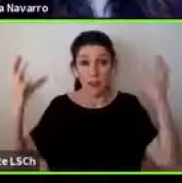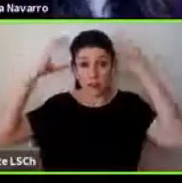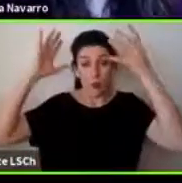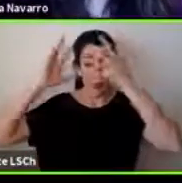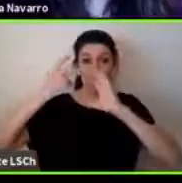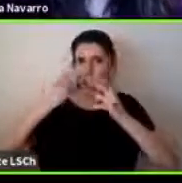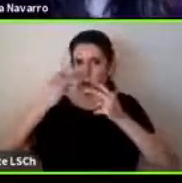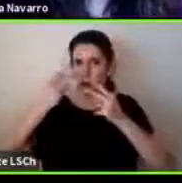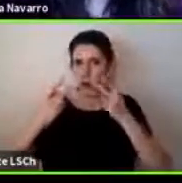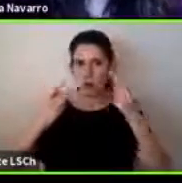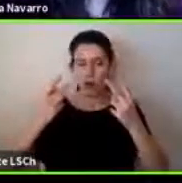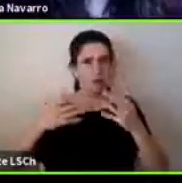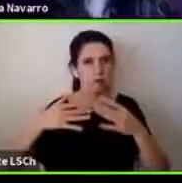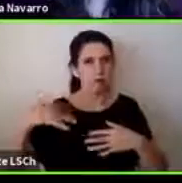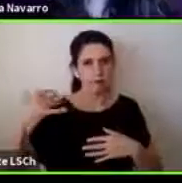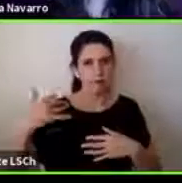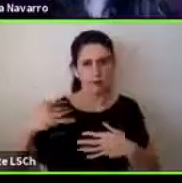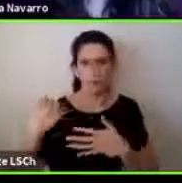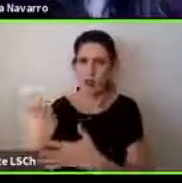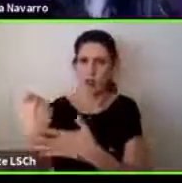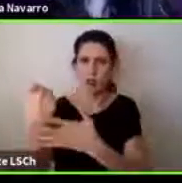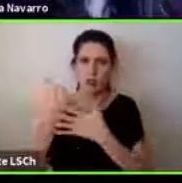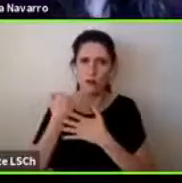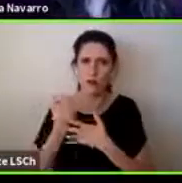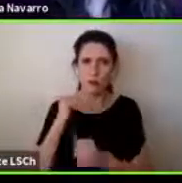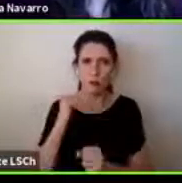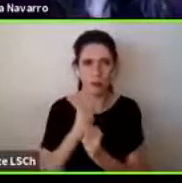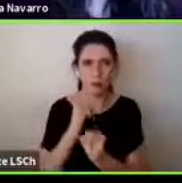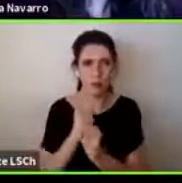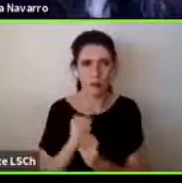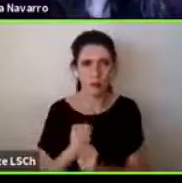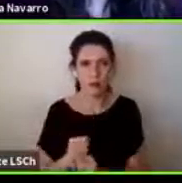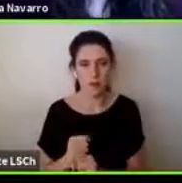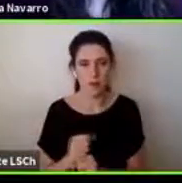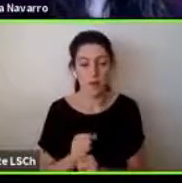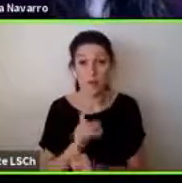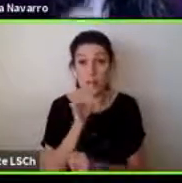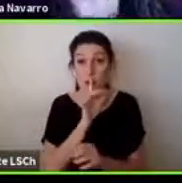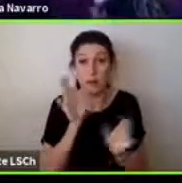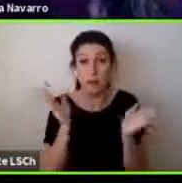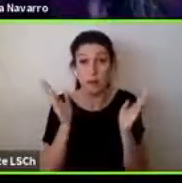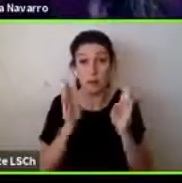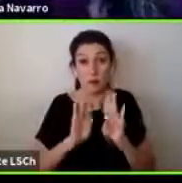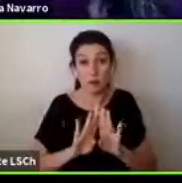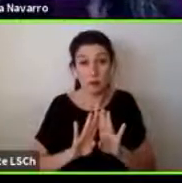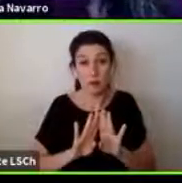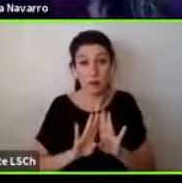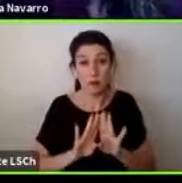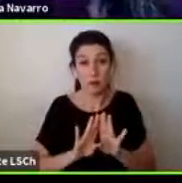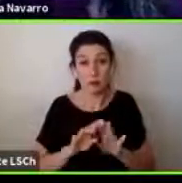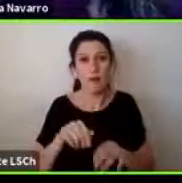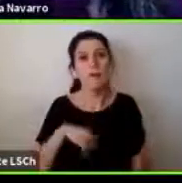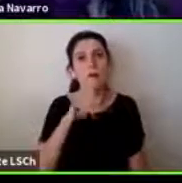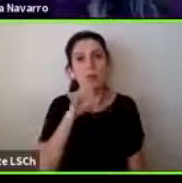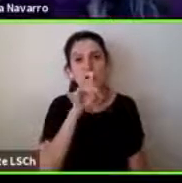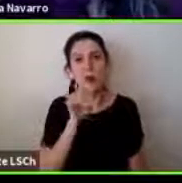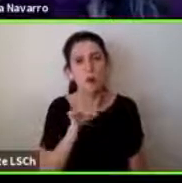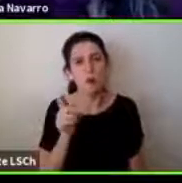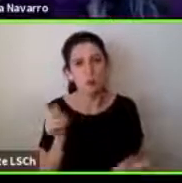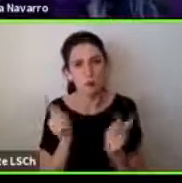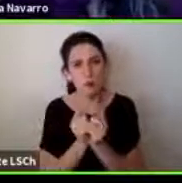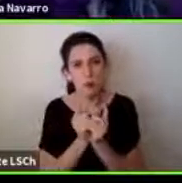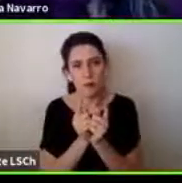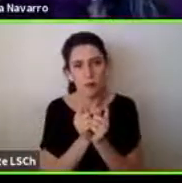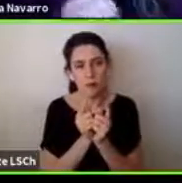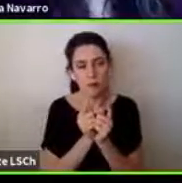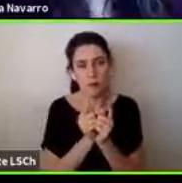aporta mucho al trabajo para cerrar el webinar voy a hacer una pregunta muy corta para que la